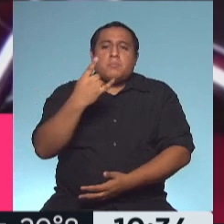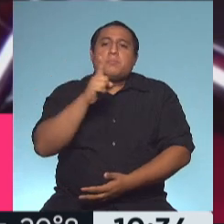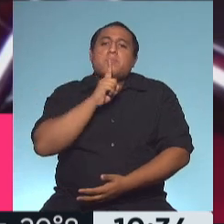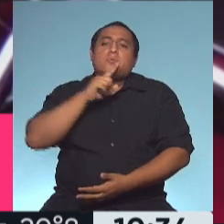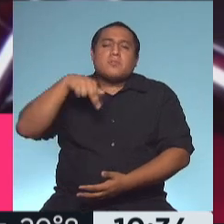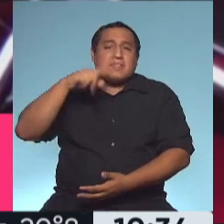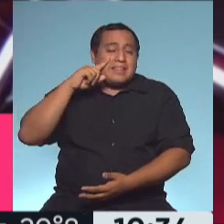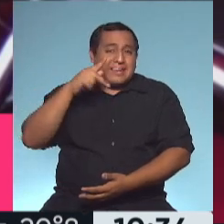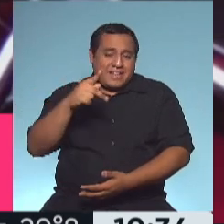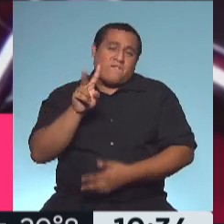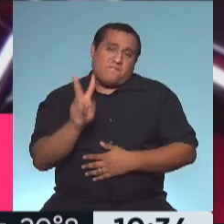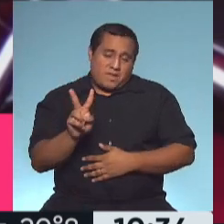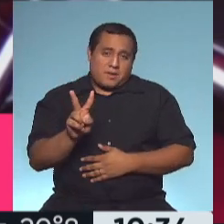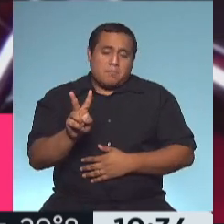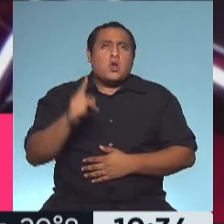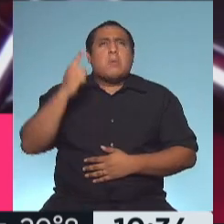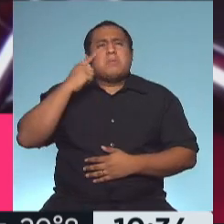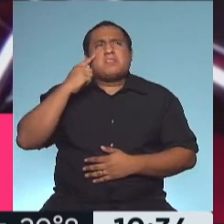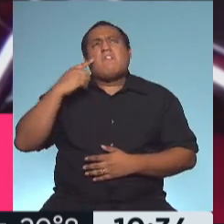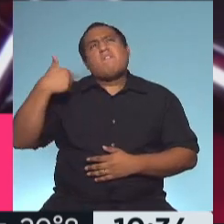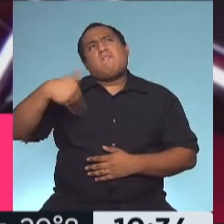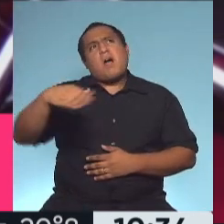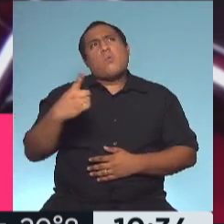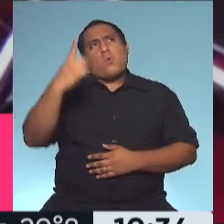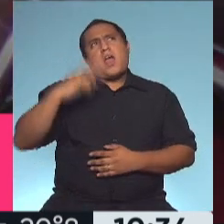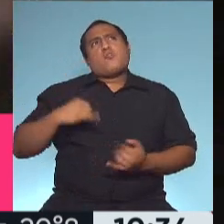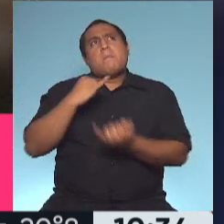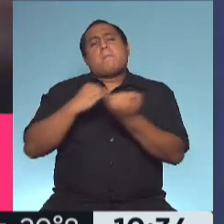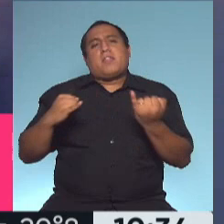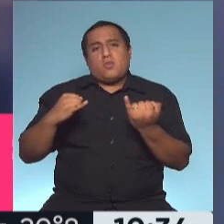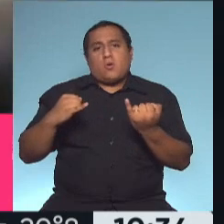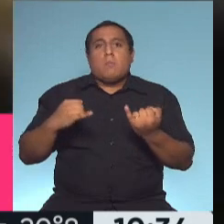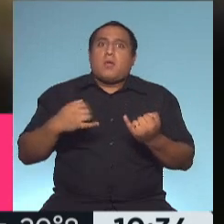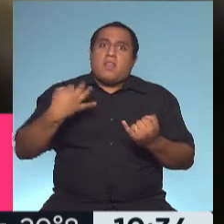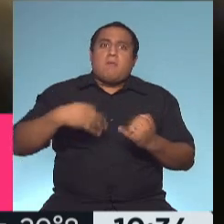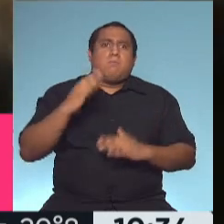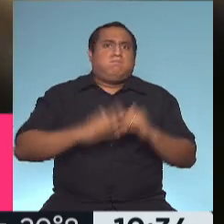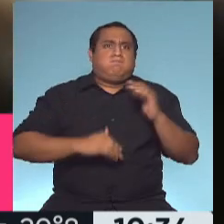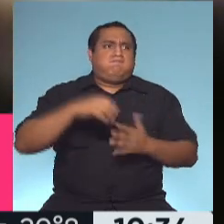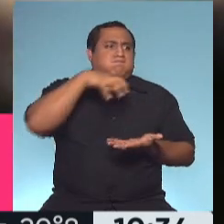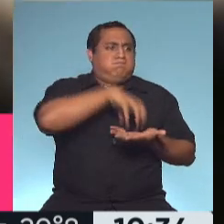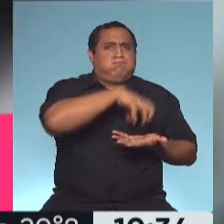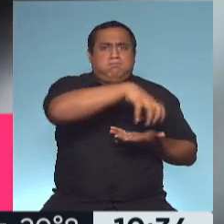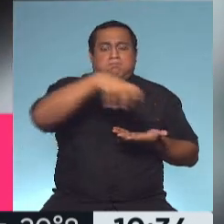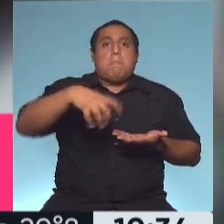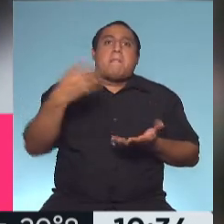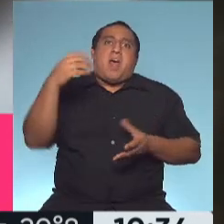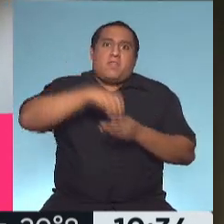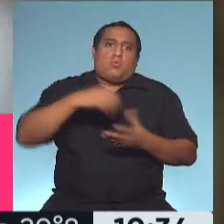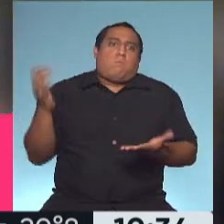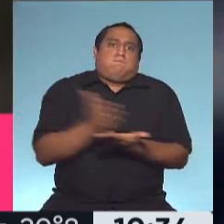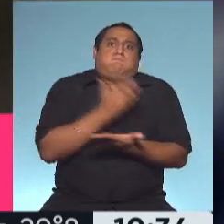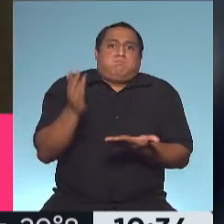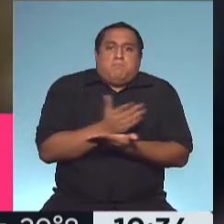iba a ser dentro de un año y medio, porque había que construir una planta muy grande para la producción de las vacunas. Pero